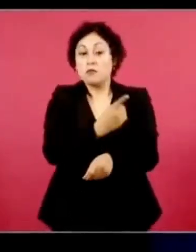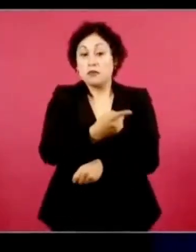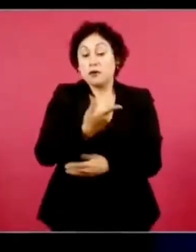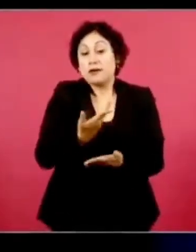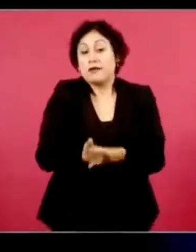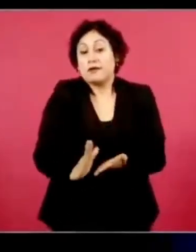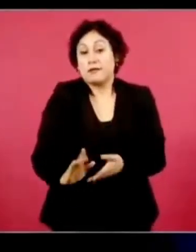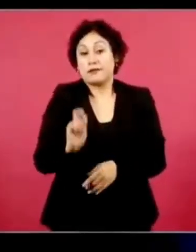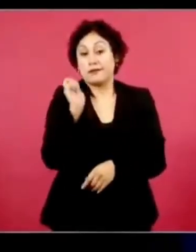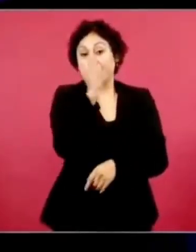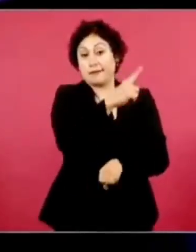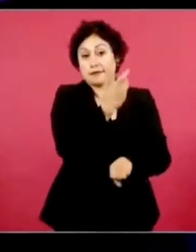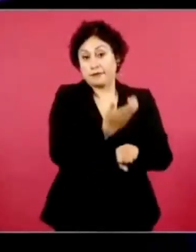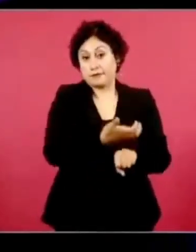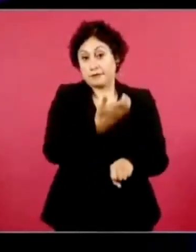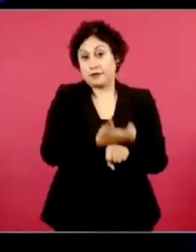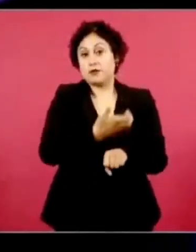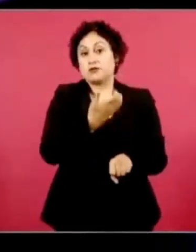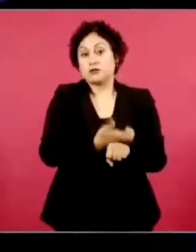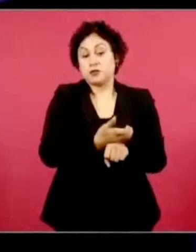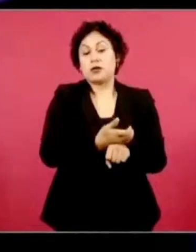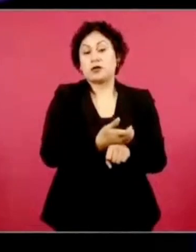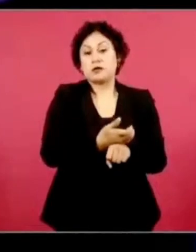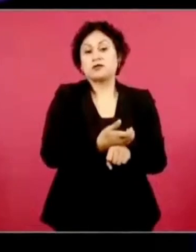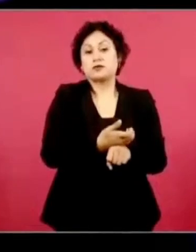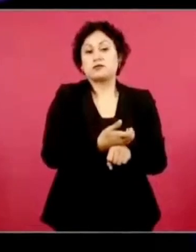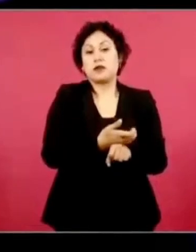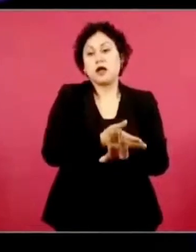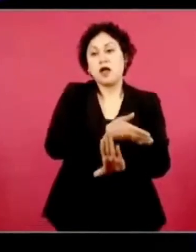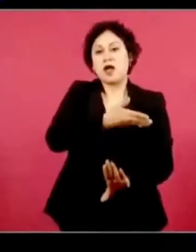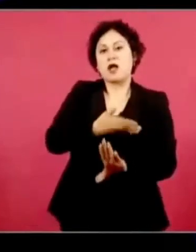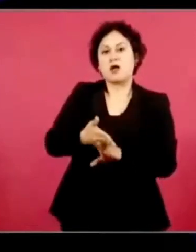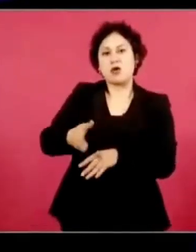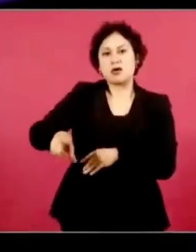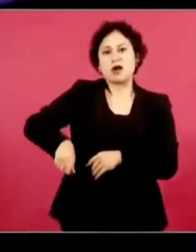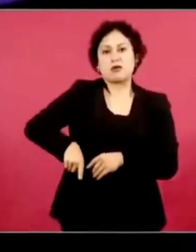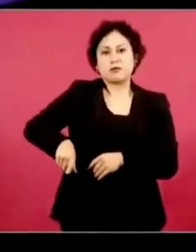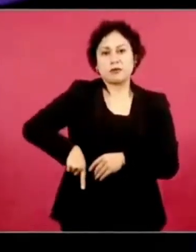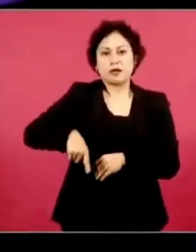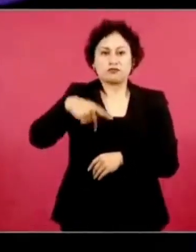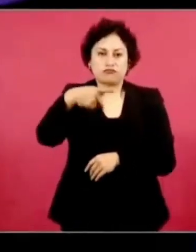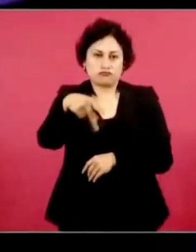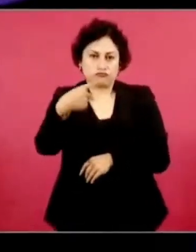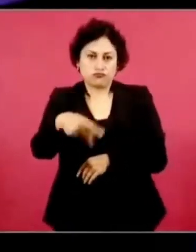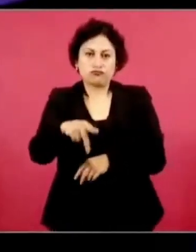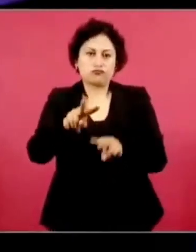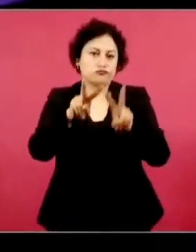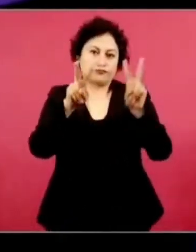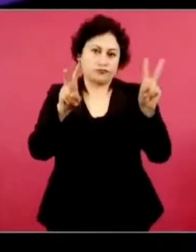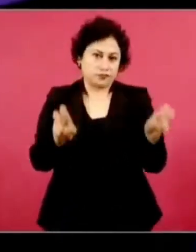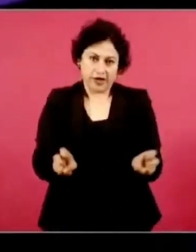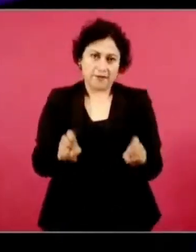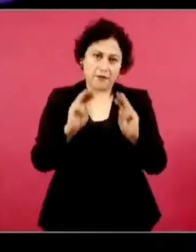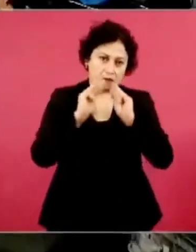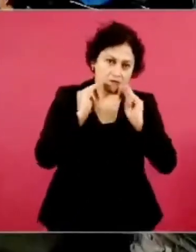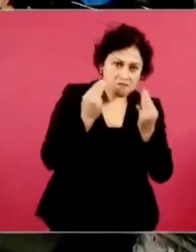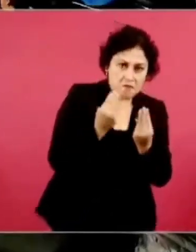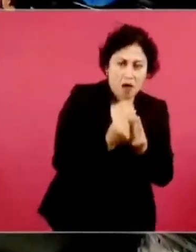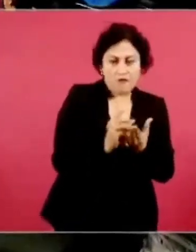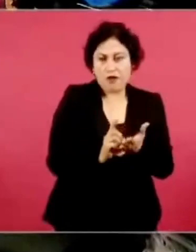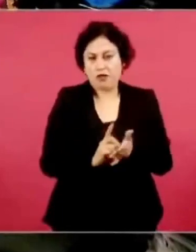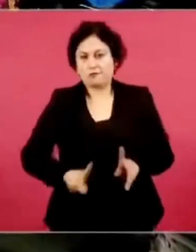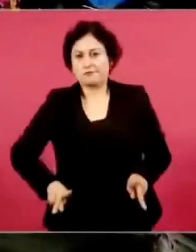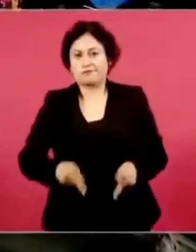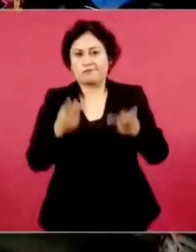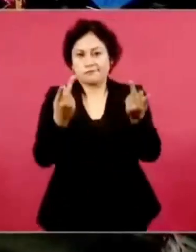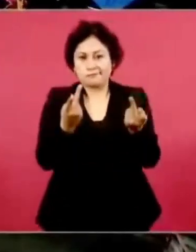declaraciones contra el gobierno es el tema de los cárteles. Entonces, ¿qué opinión le merece sobre estos nuevos